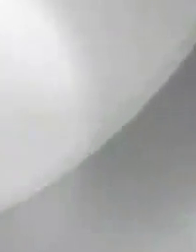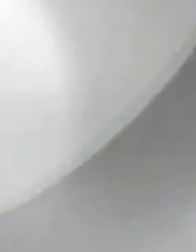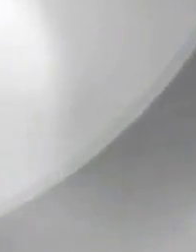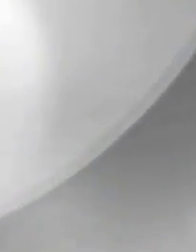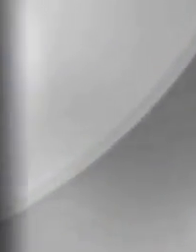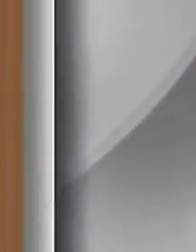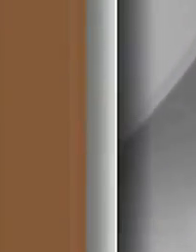a continuación